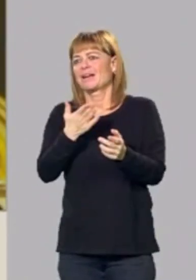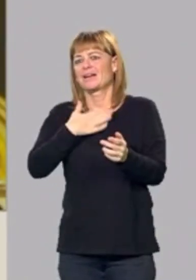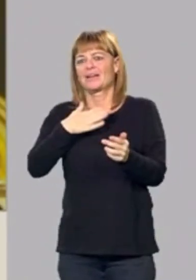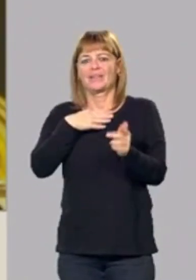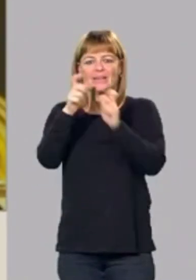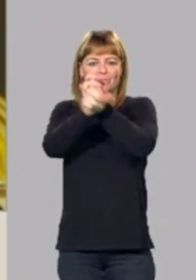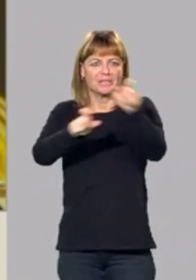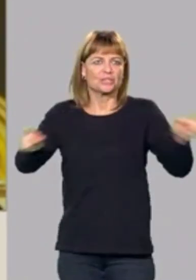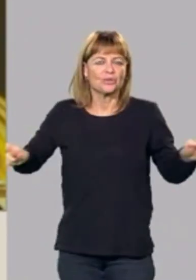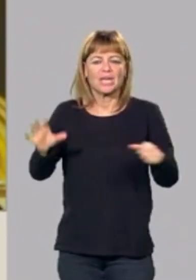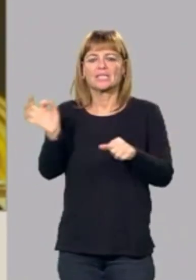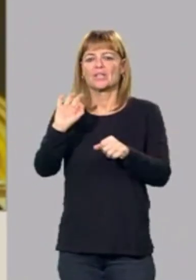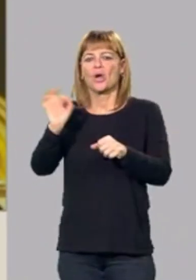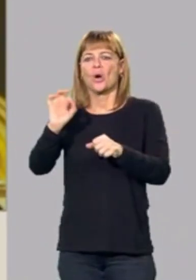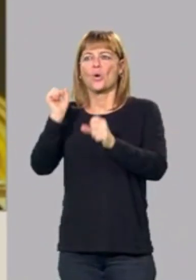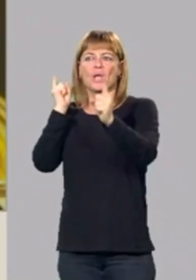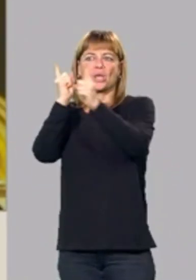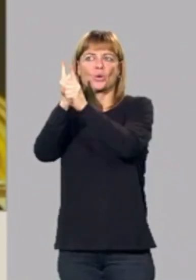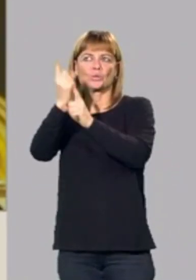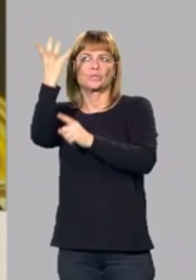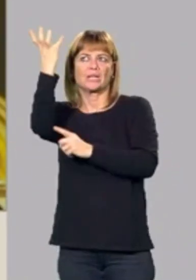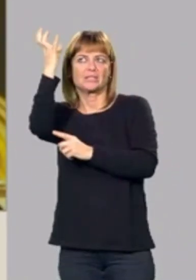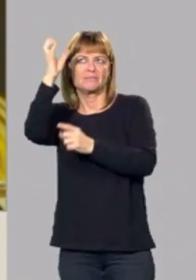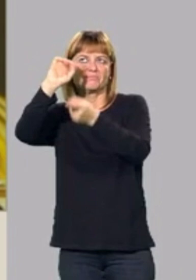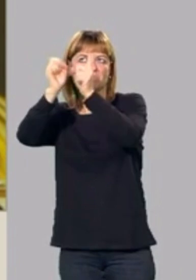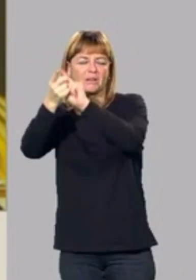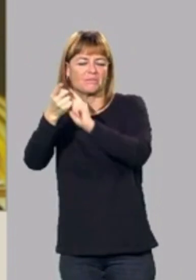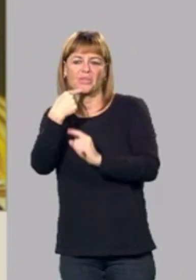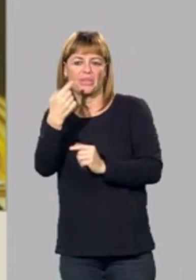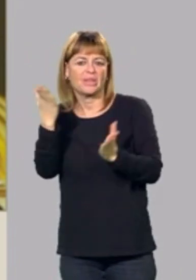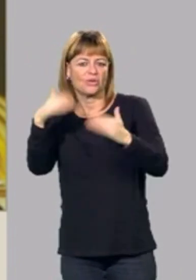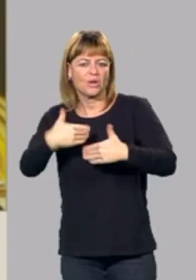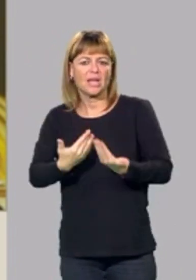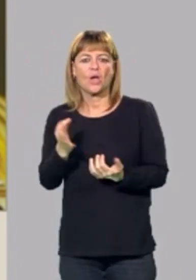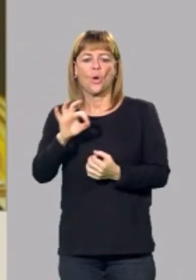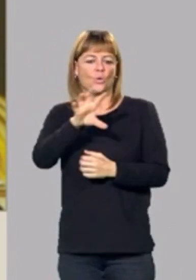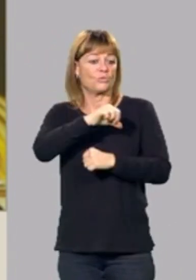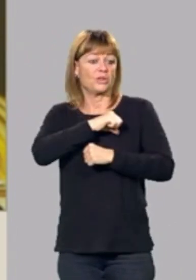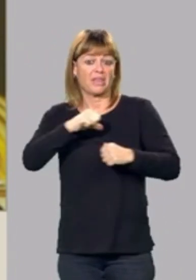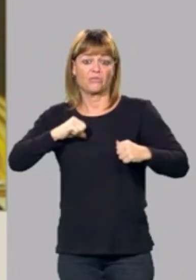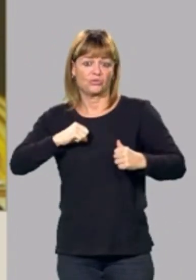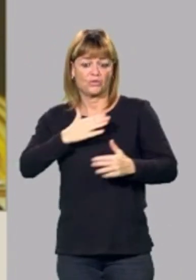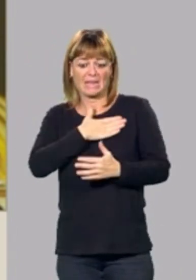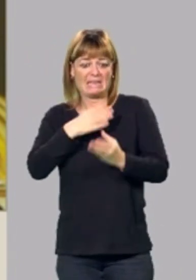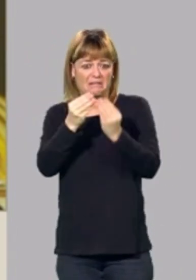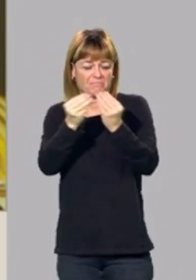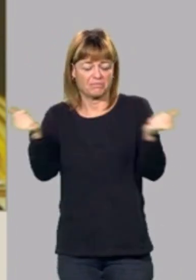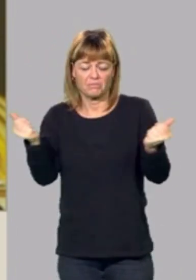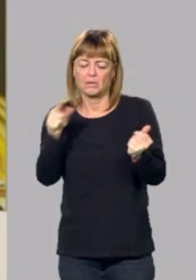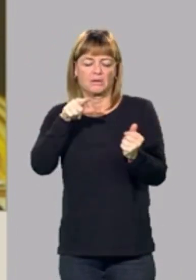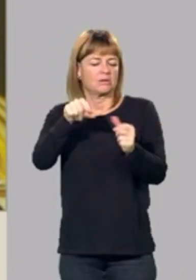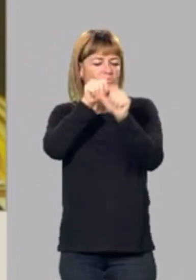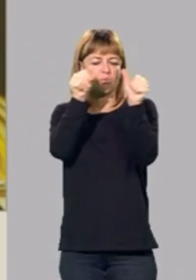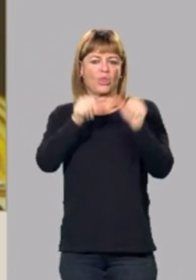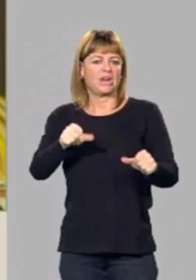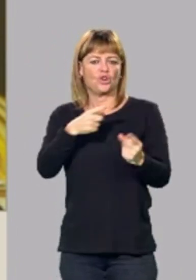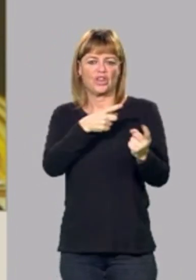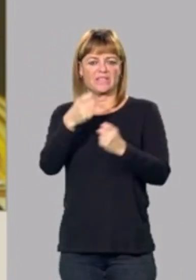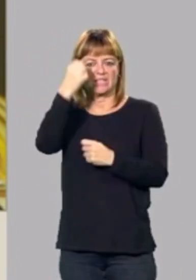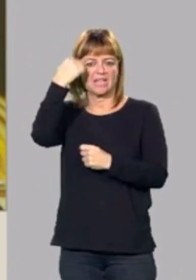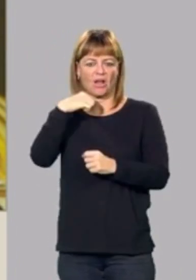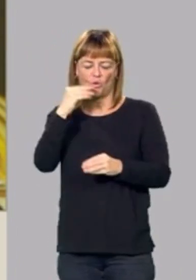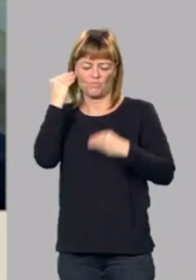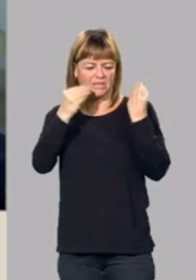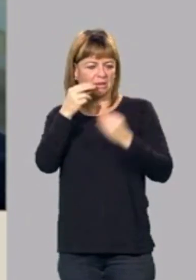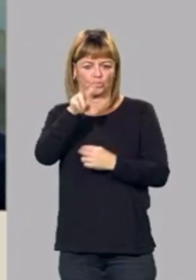que se quieren cargar las comunidades autónomas, desde luego creemos que no es el modelo que necesita Aragón en este momento y que